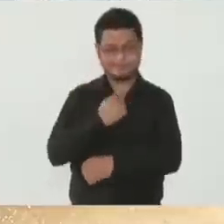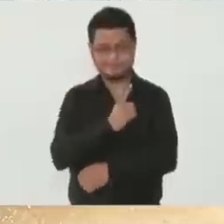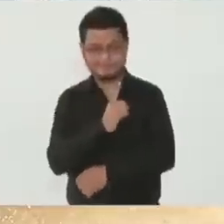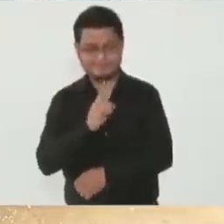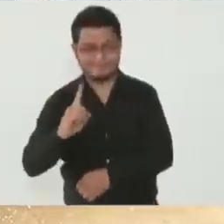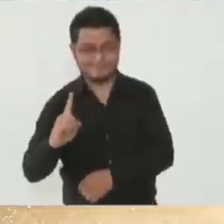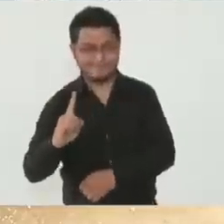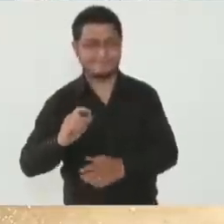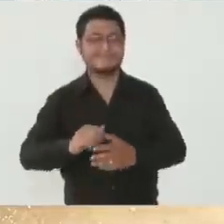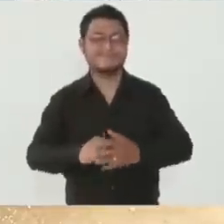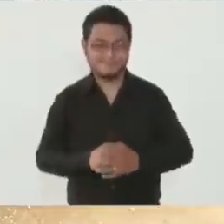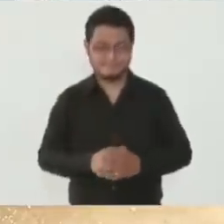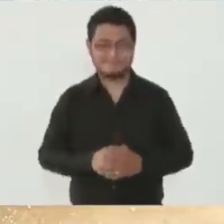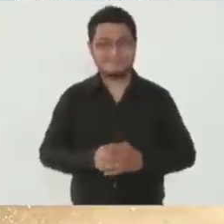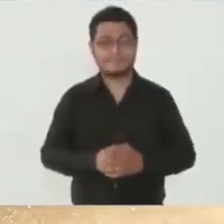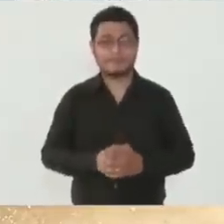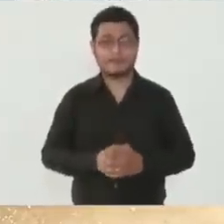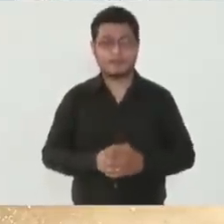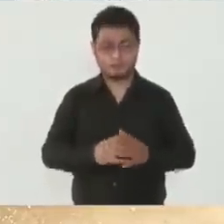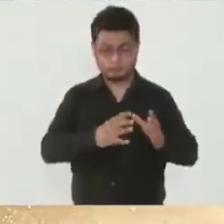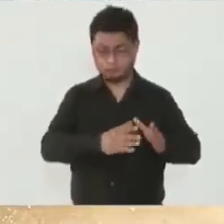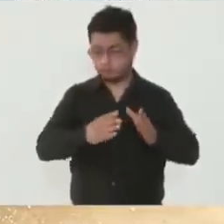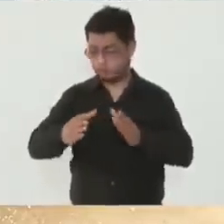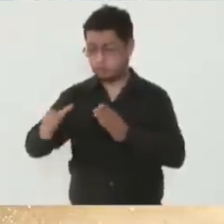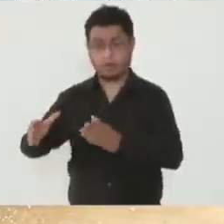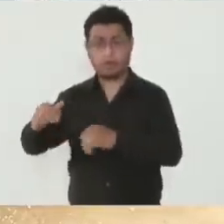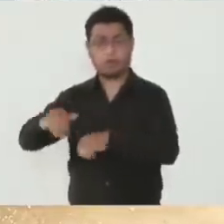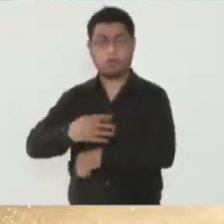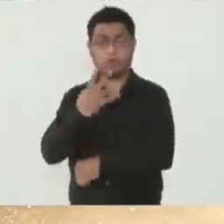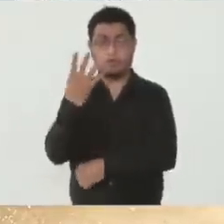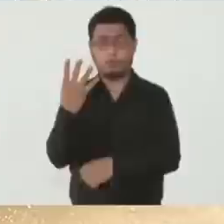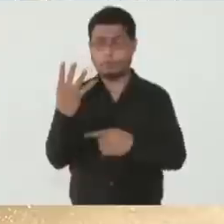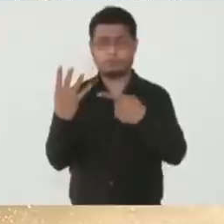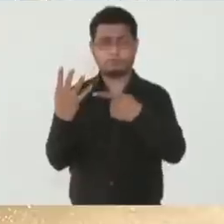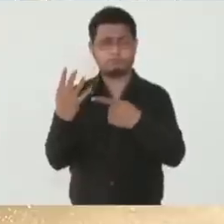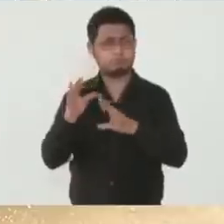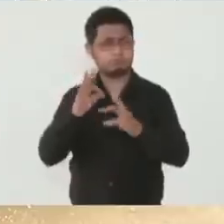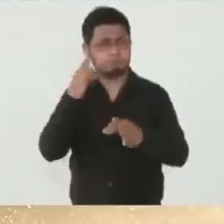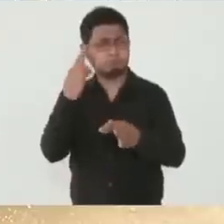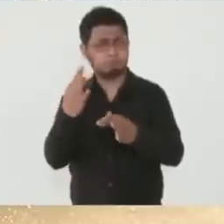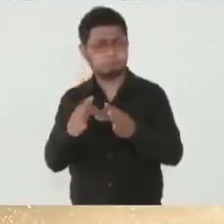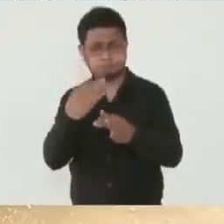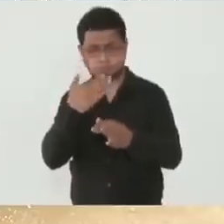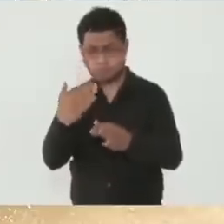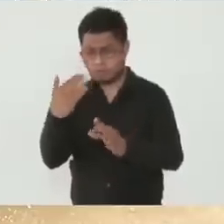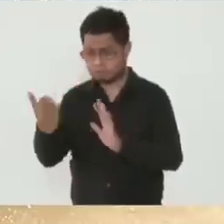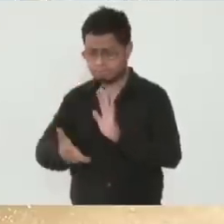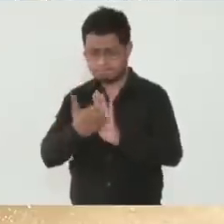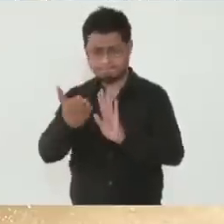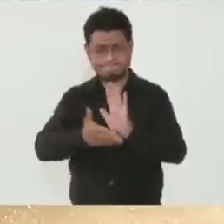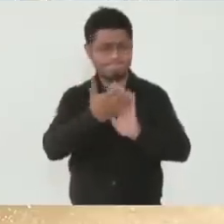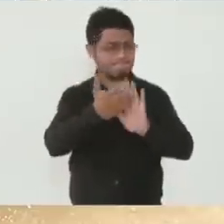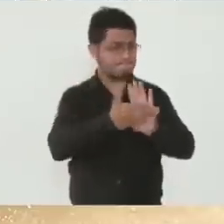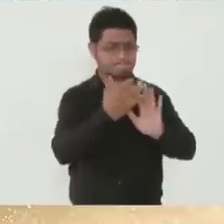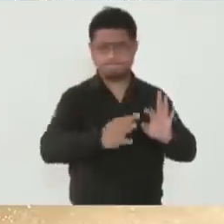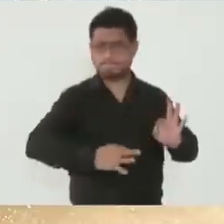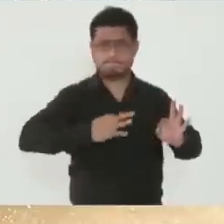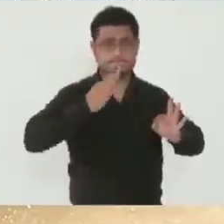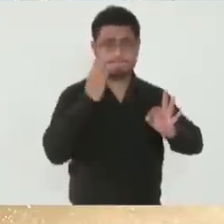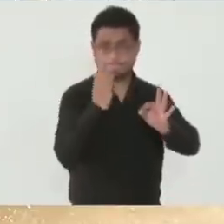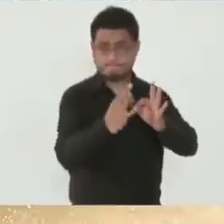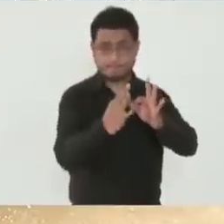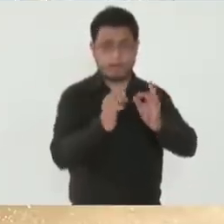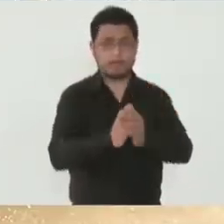podio. El tramo 4 se construye sin contratiempo. Estamos colaborando, junto con la